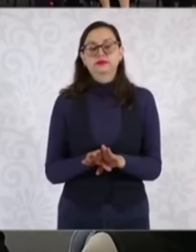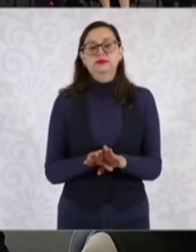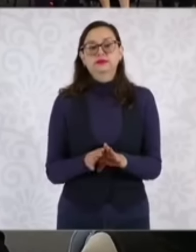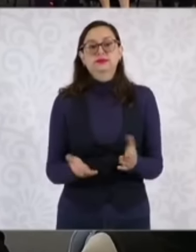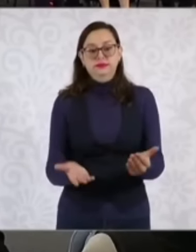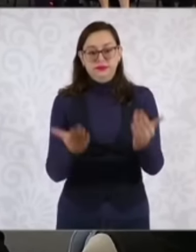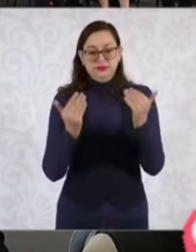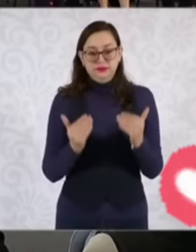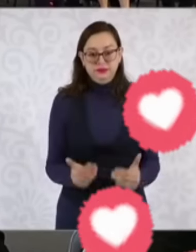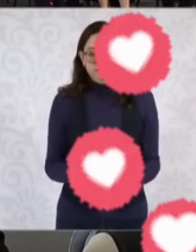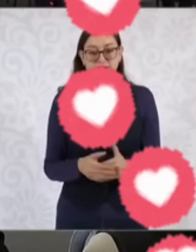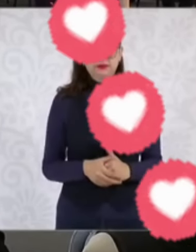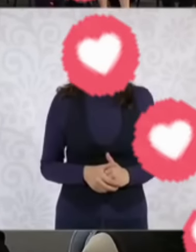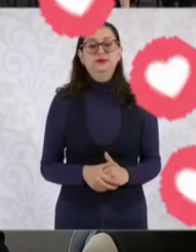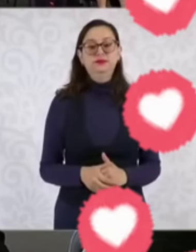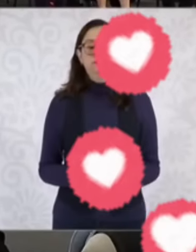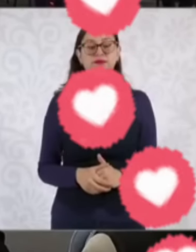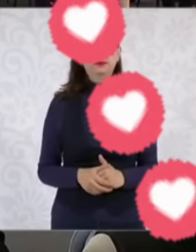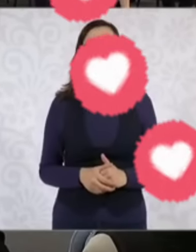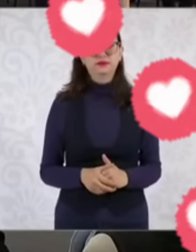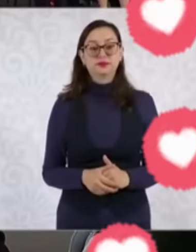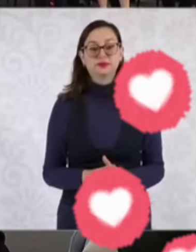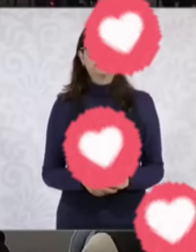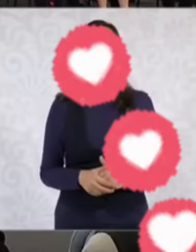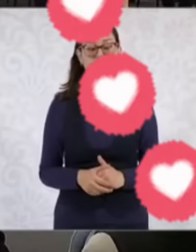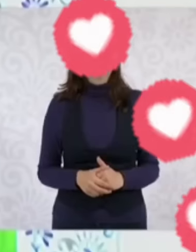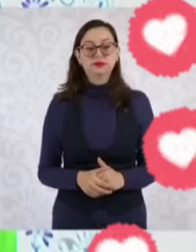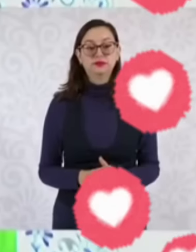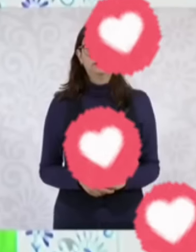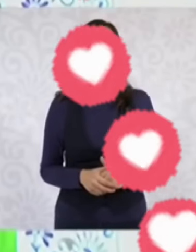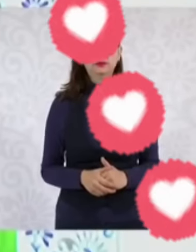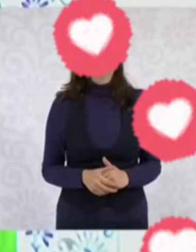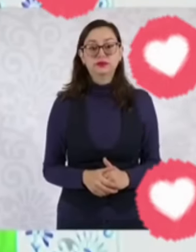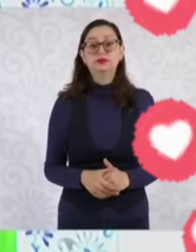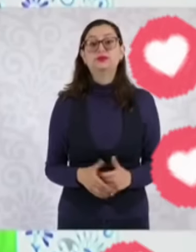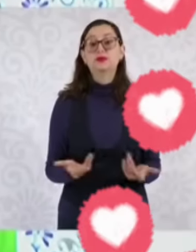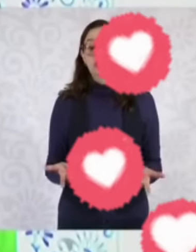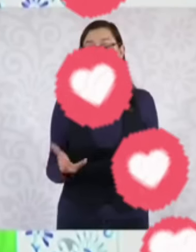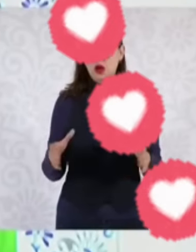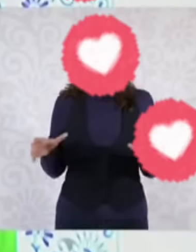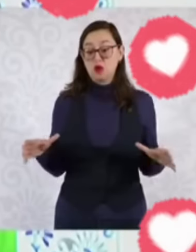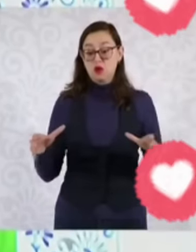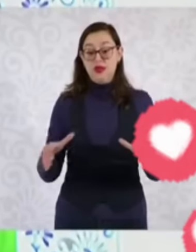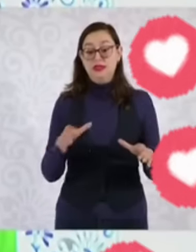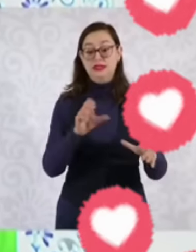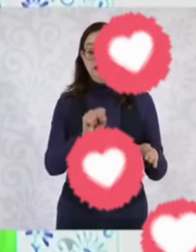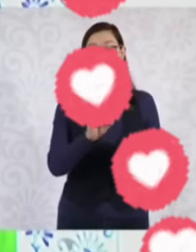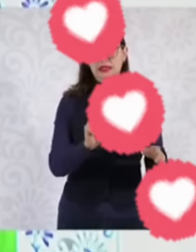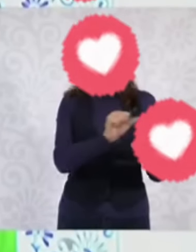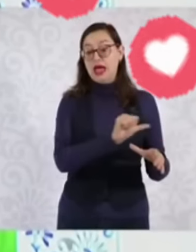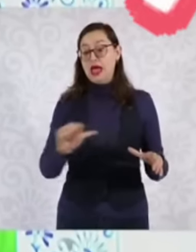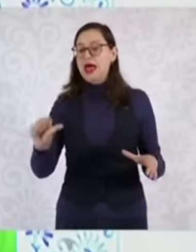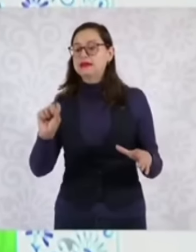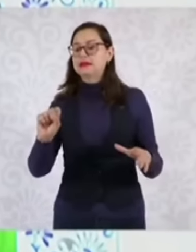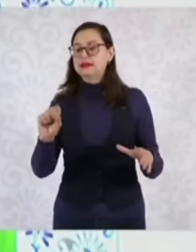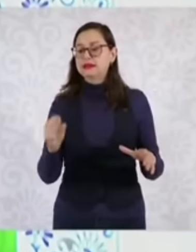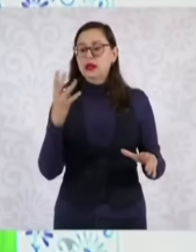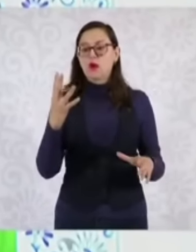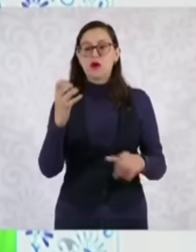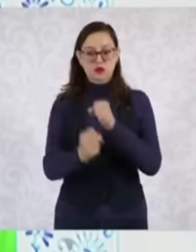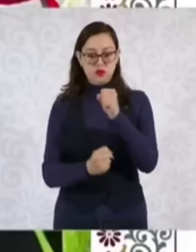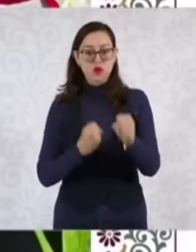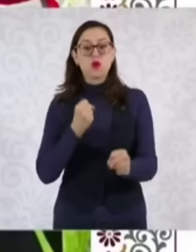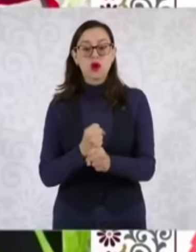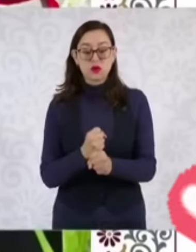Esta pensión, como ya lo comenté, será para el quintil de 60 a 64 años. Posteriormente, ya